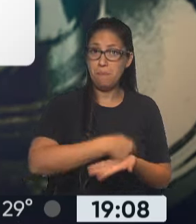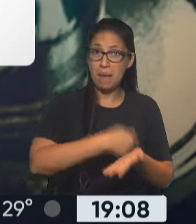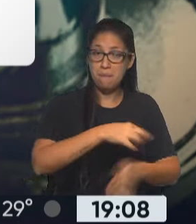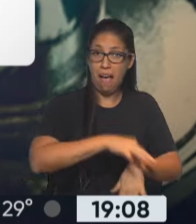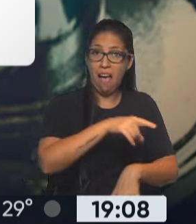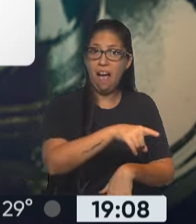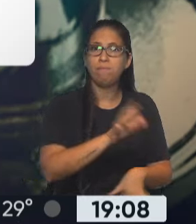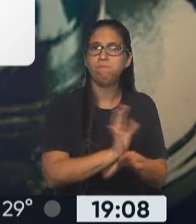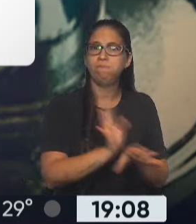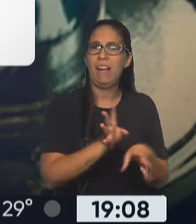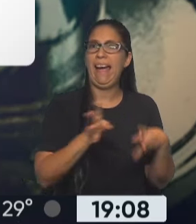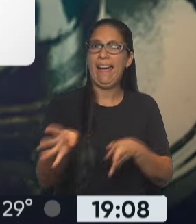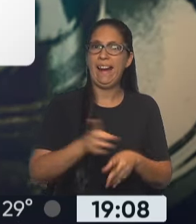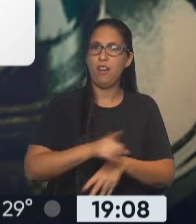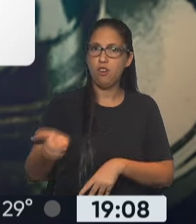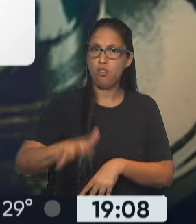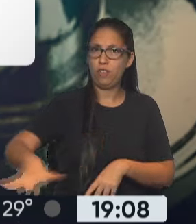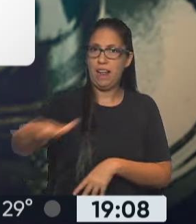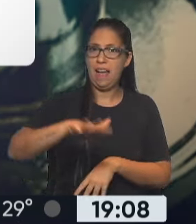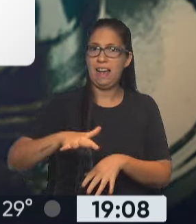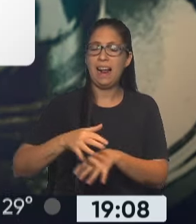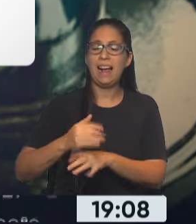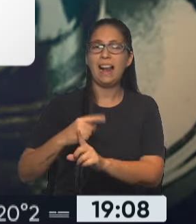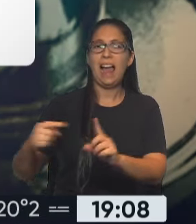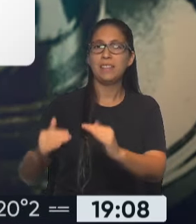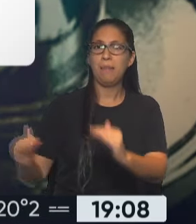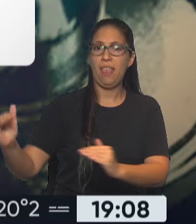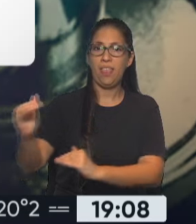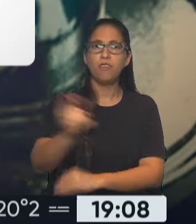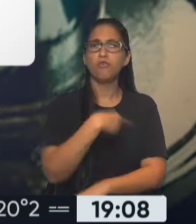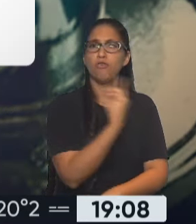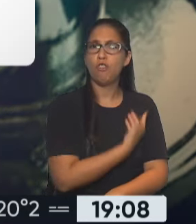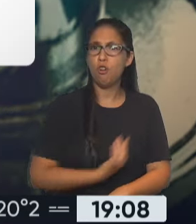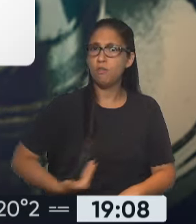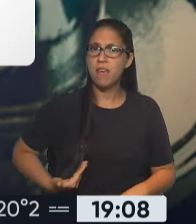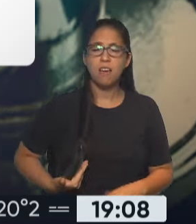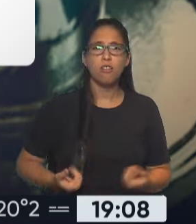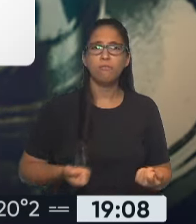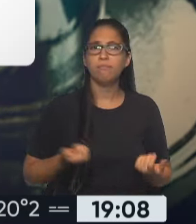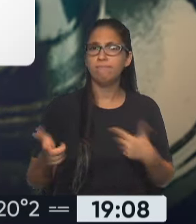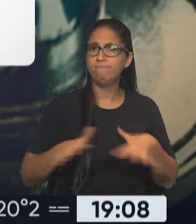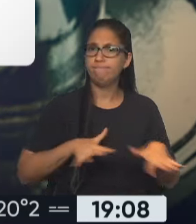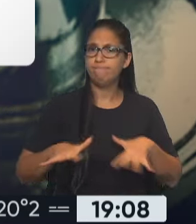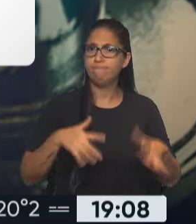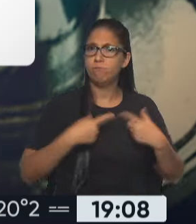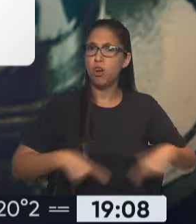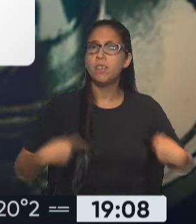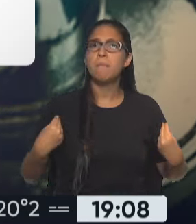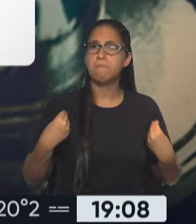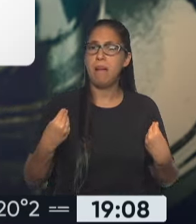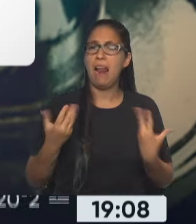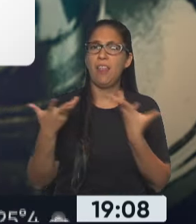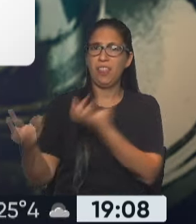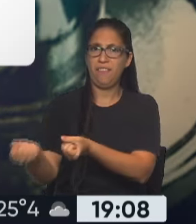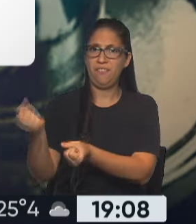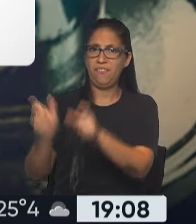declarando la guerra a la clase media. Nosotros, desde el gobierno, vamos a hacer todo lo que esté a nuestro alcance para defender a la